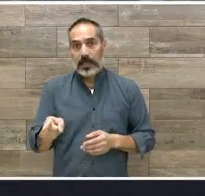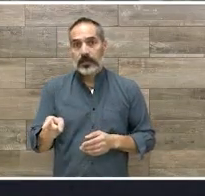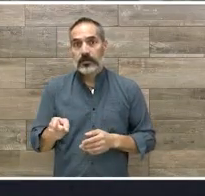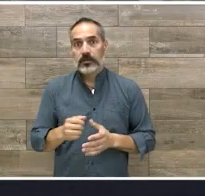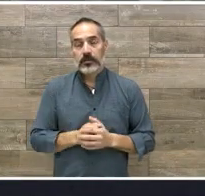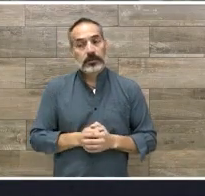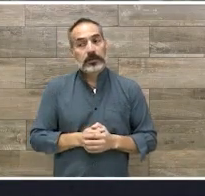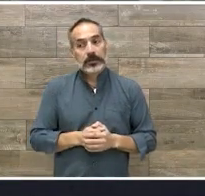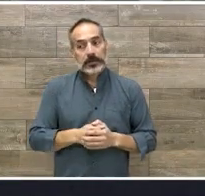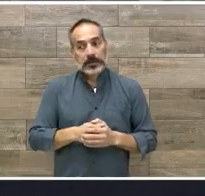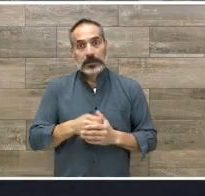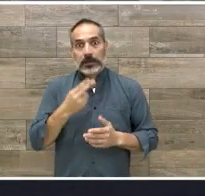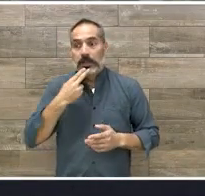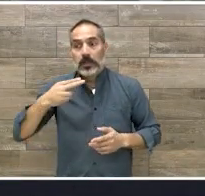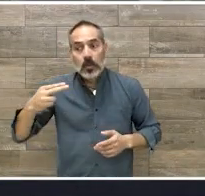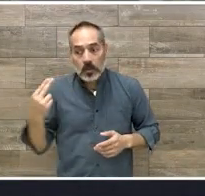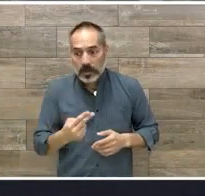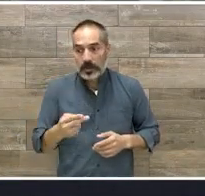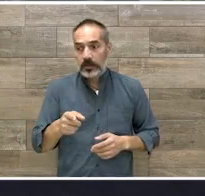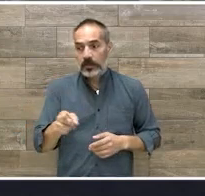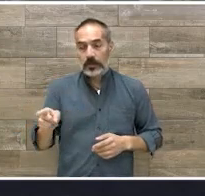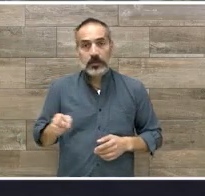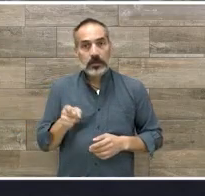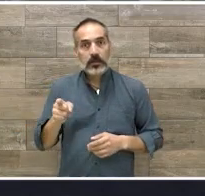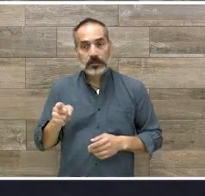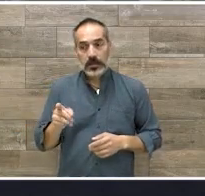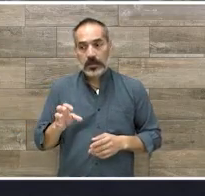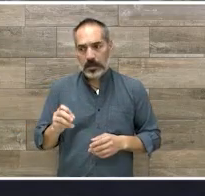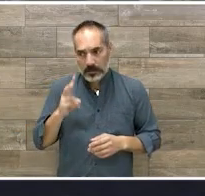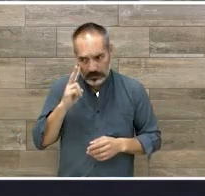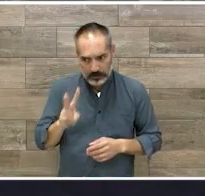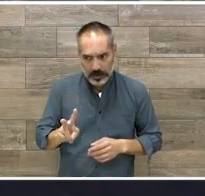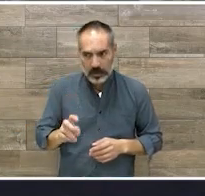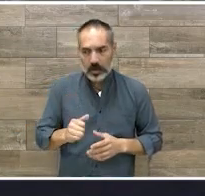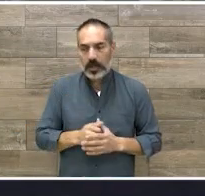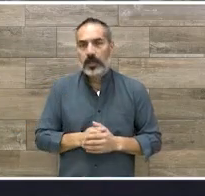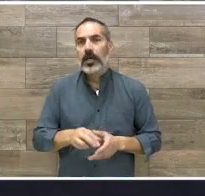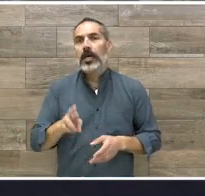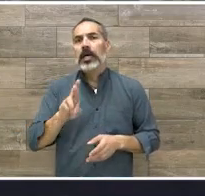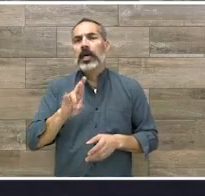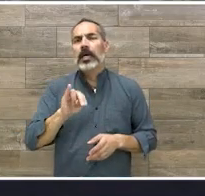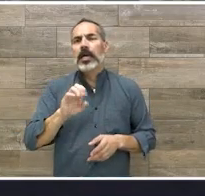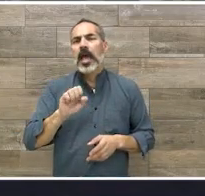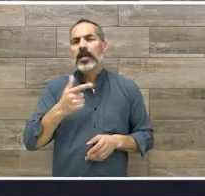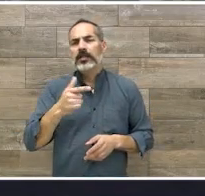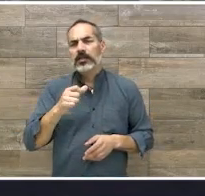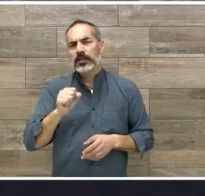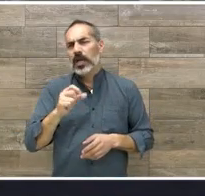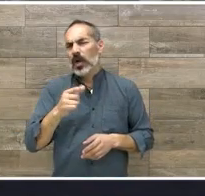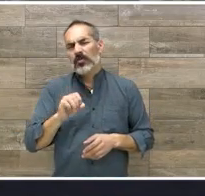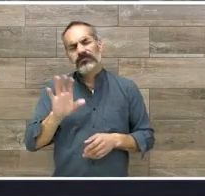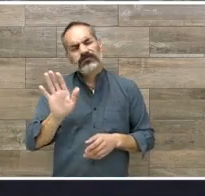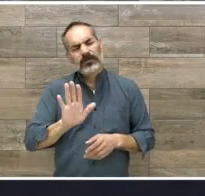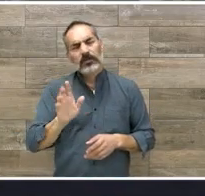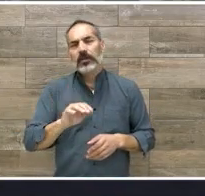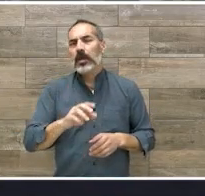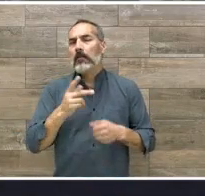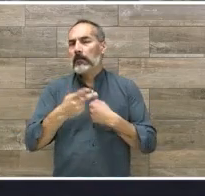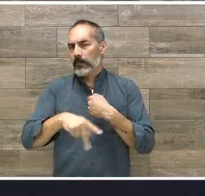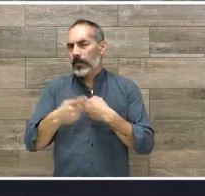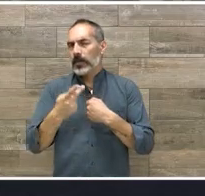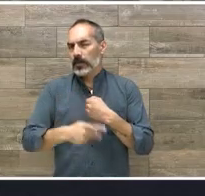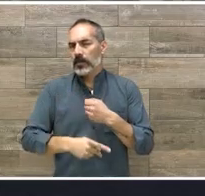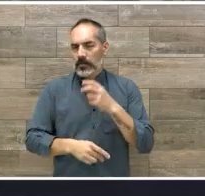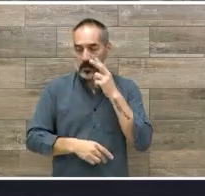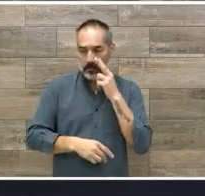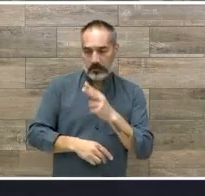¿no? O sea, o más bien, perdón, un factor de riesgo, ¿no? Y este factor de riesgo puede influir en la